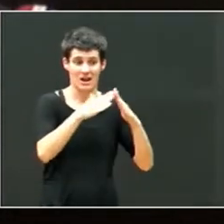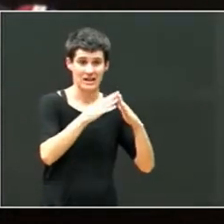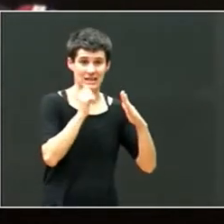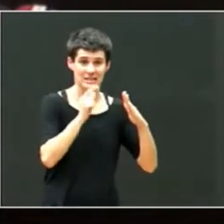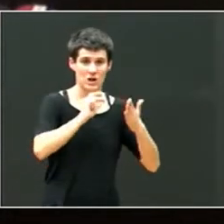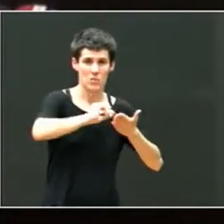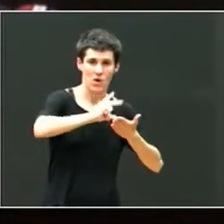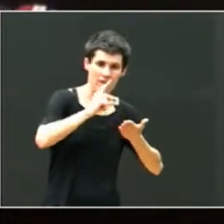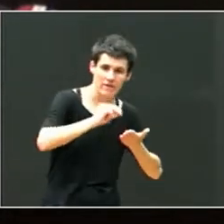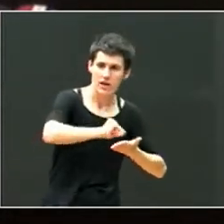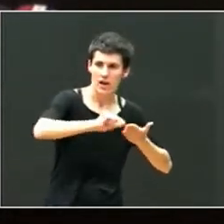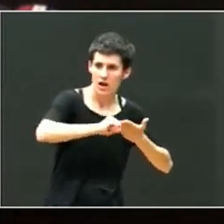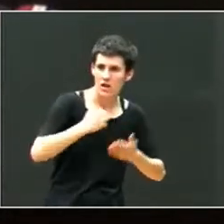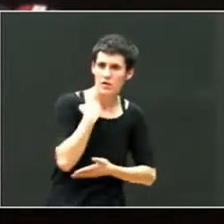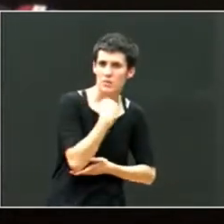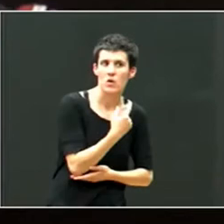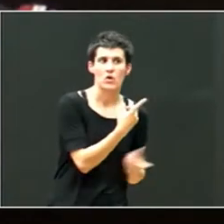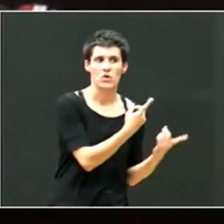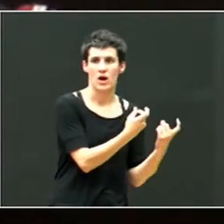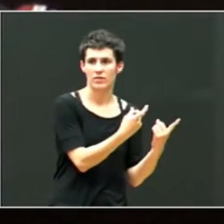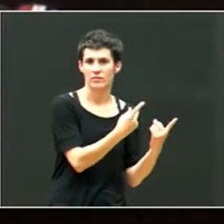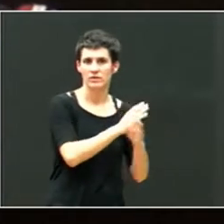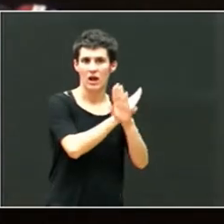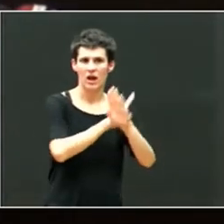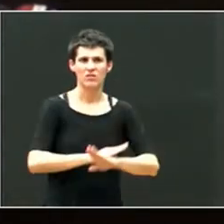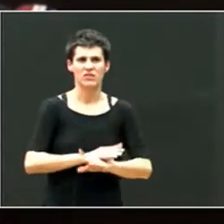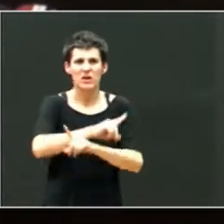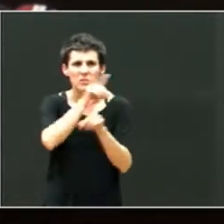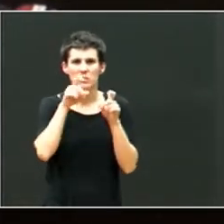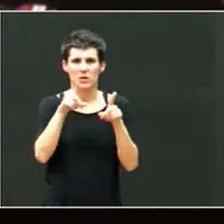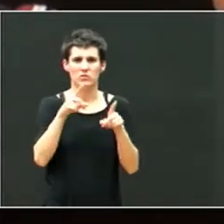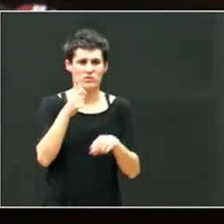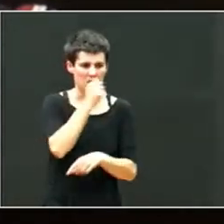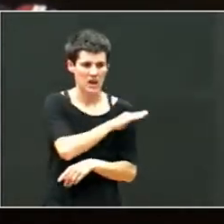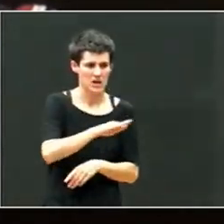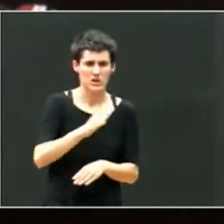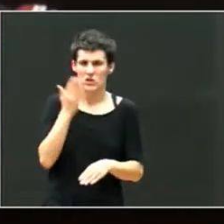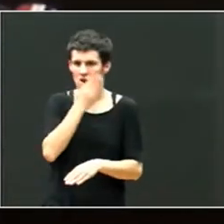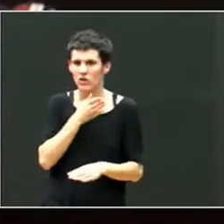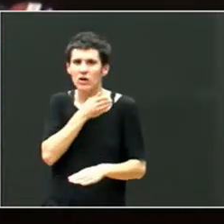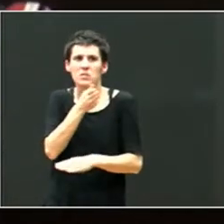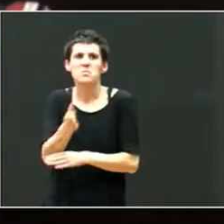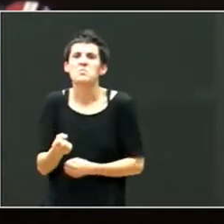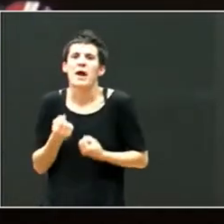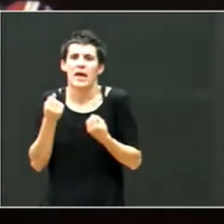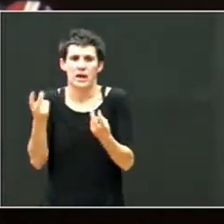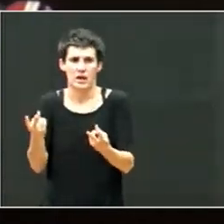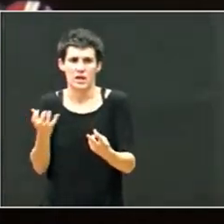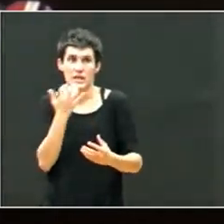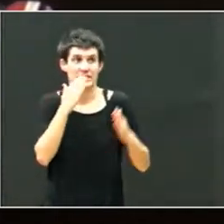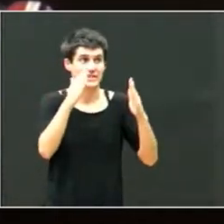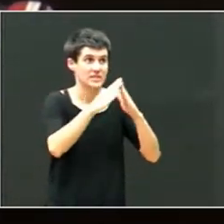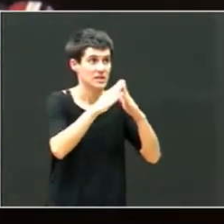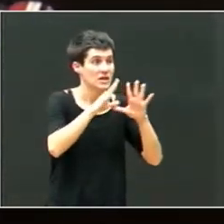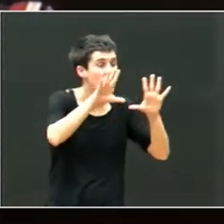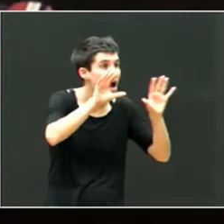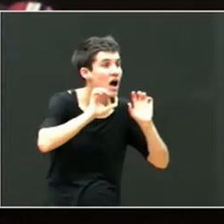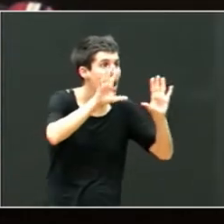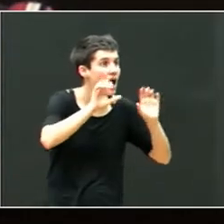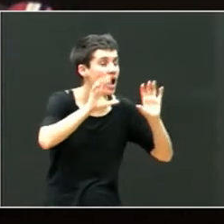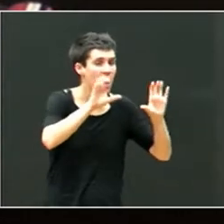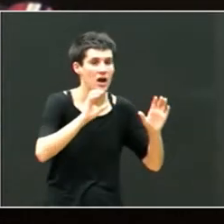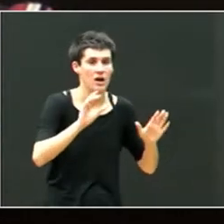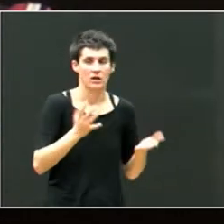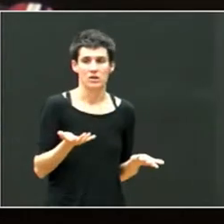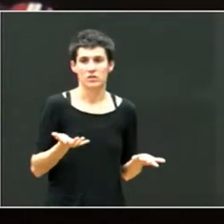la pregunta al final es, ¿para qué va al colegio? Si todo lo que sabe lo aprende en casa. Bueno, pues, a veces también, eso es un